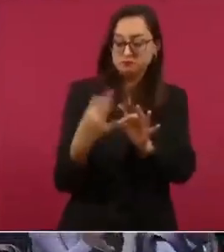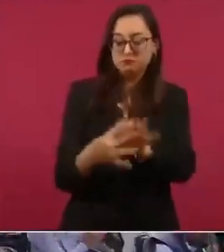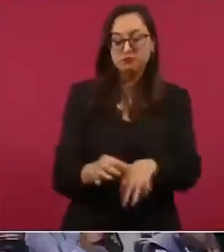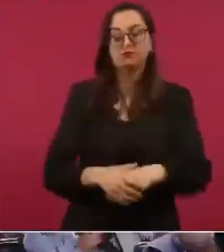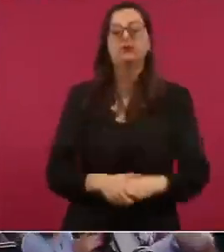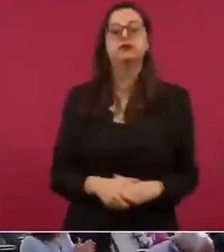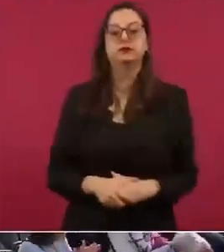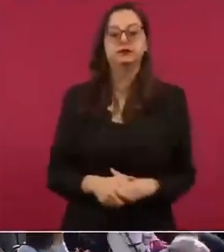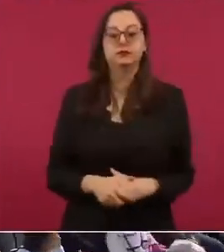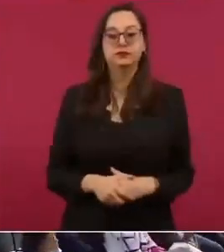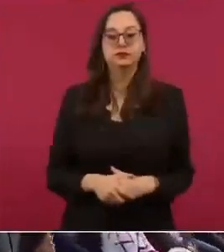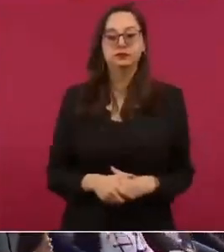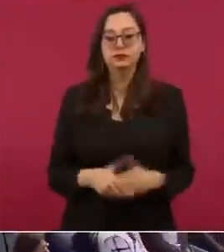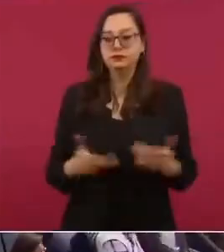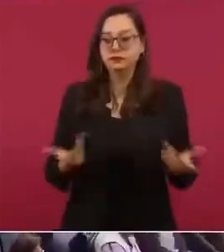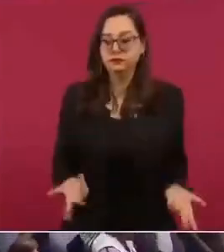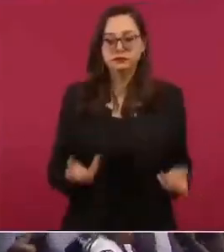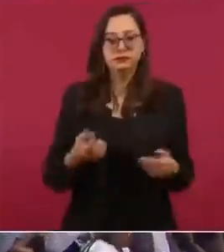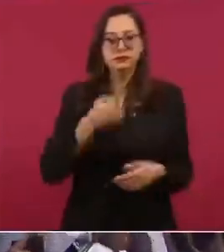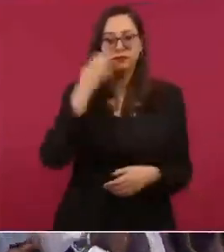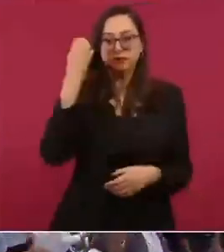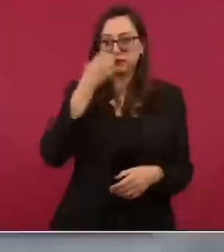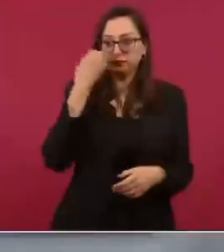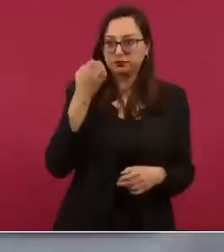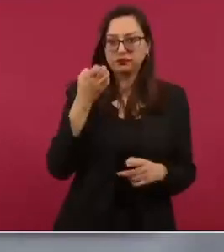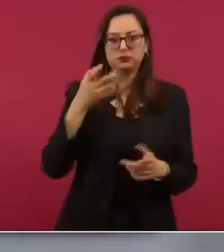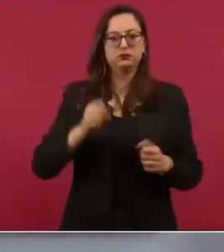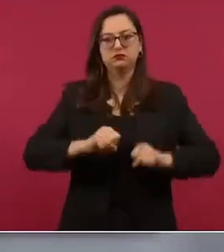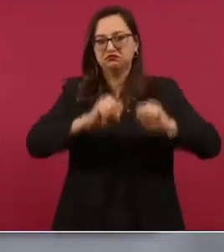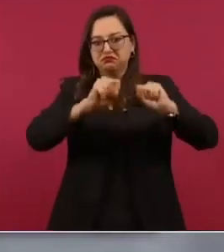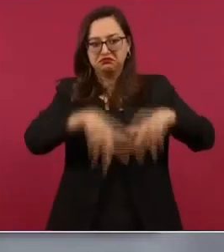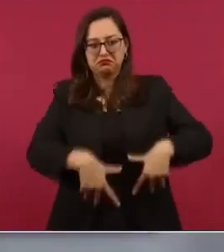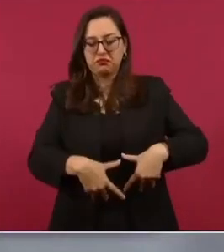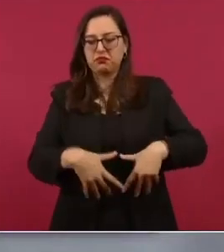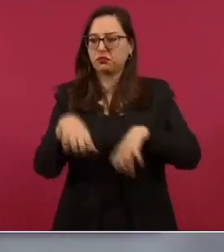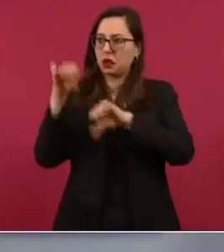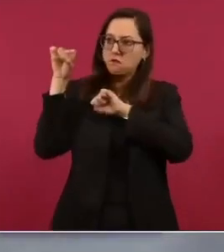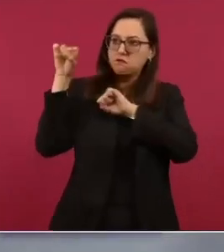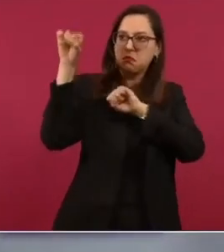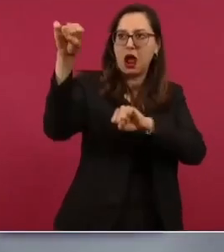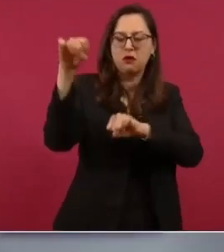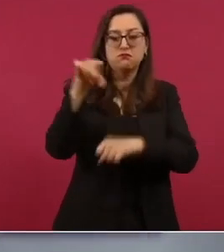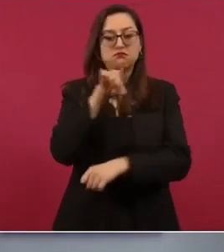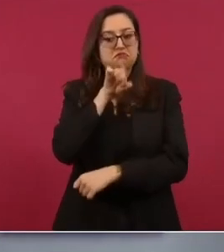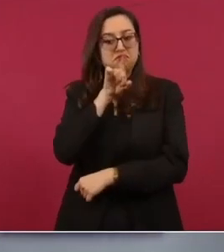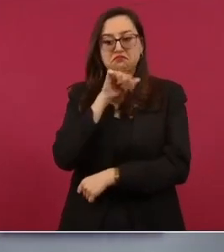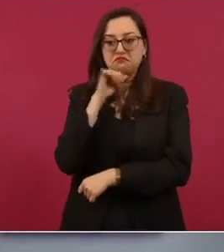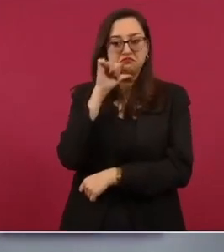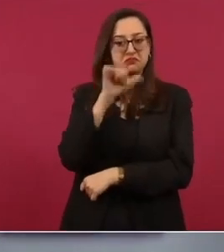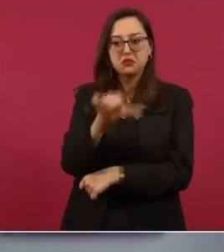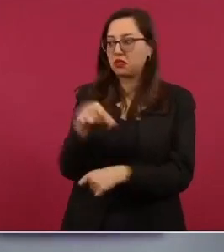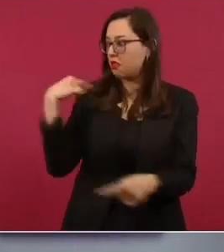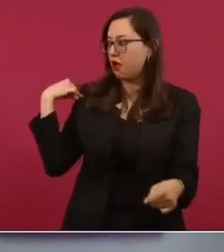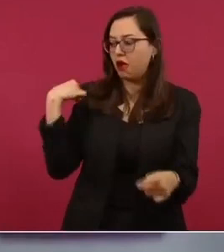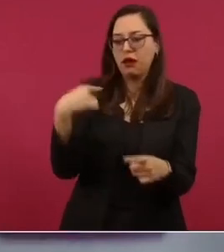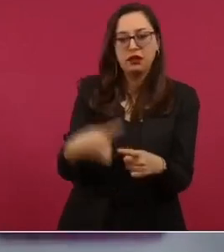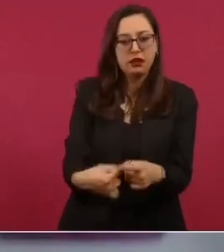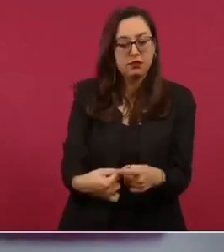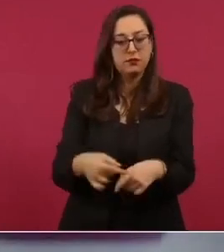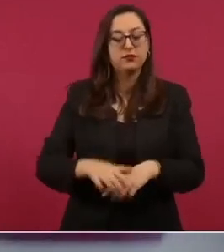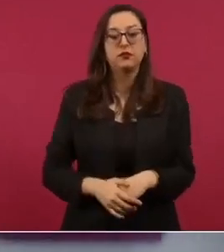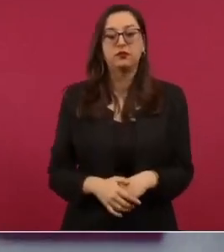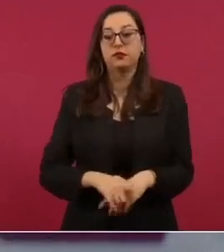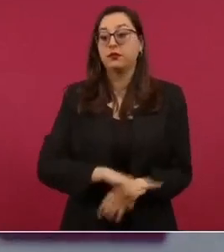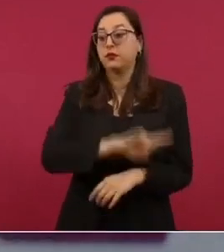paros o suspensiones de labores en escuelas públicas enfrentamos la